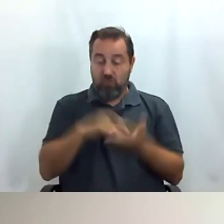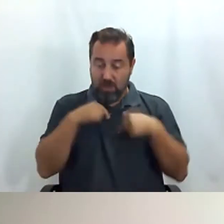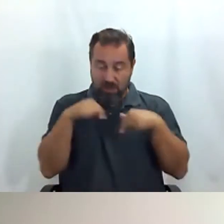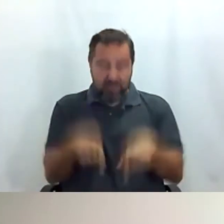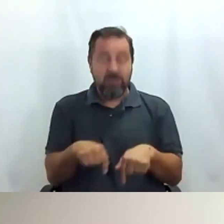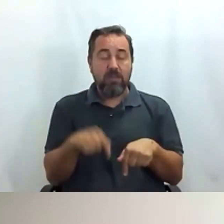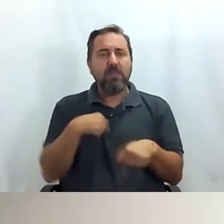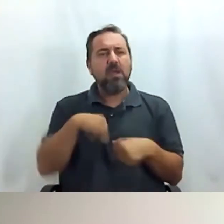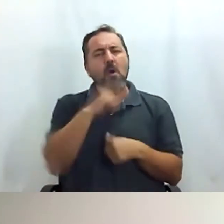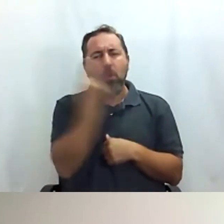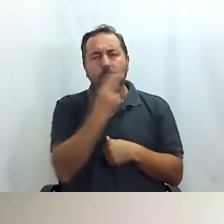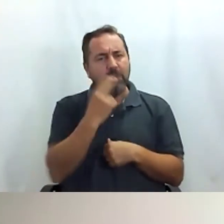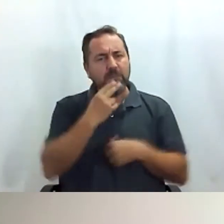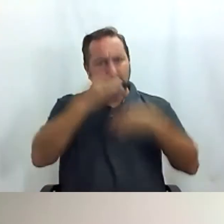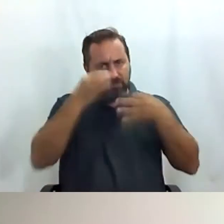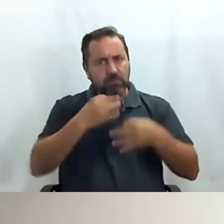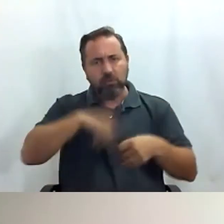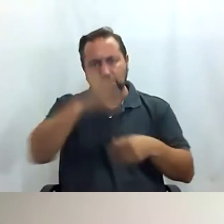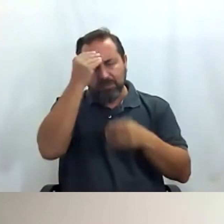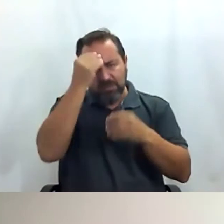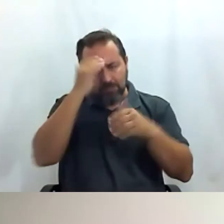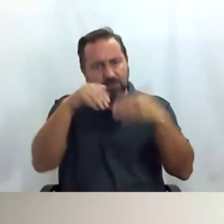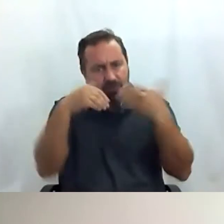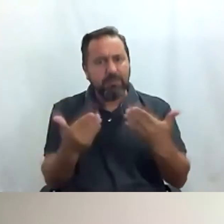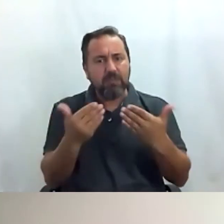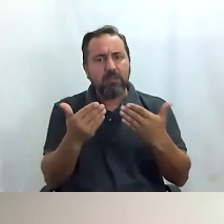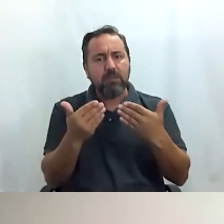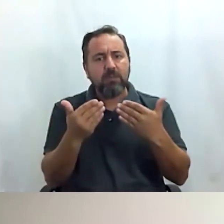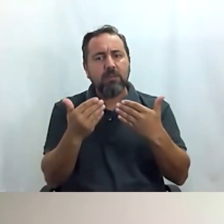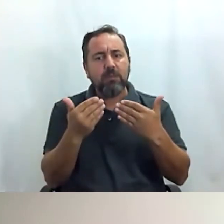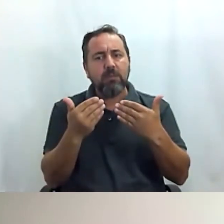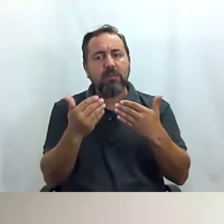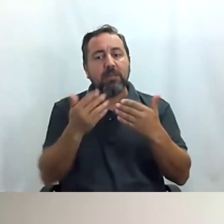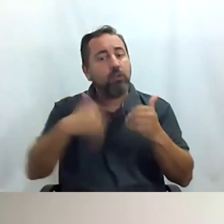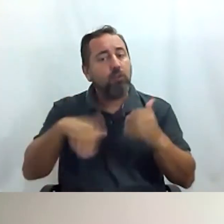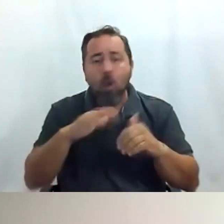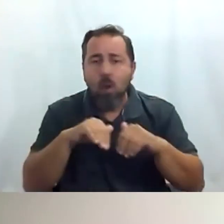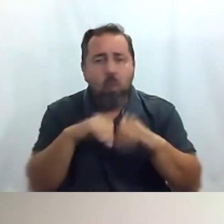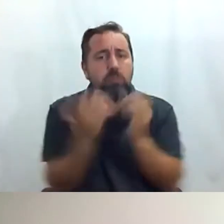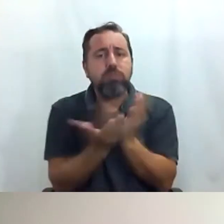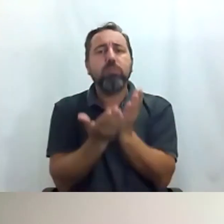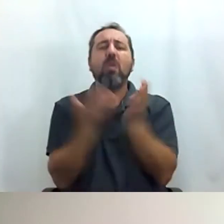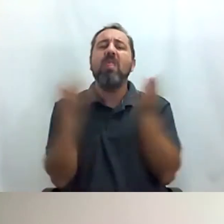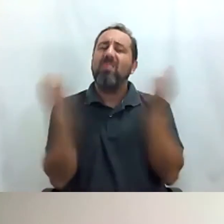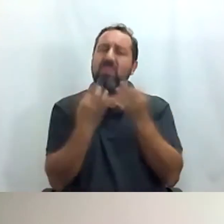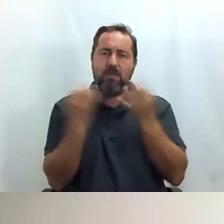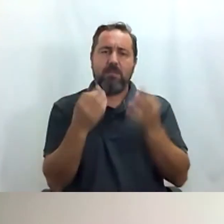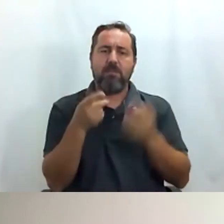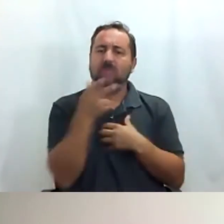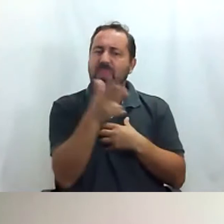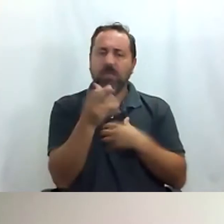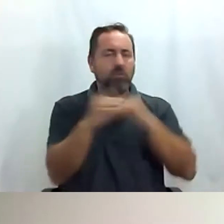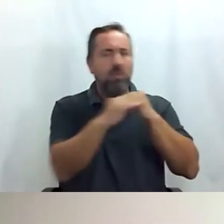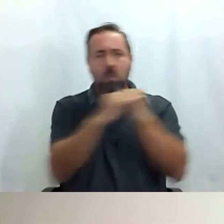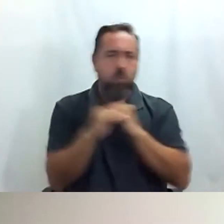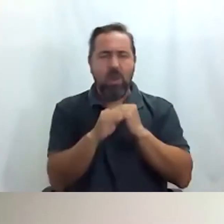que nuestro compromiso es firme porque pensamos además que todo el mundo tiene que tener los mismos derechos y